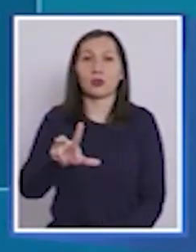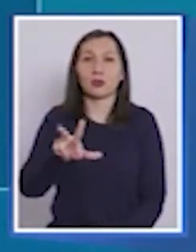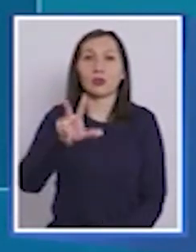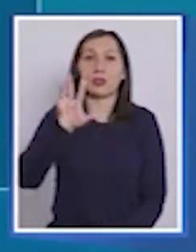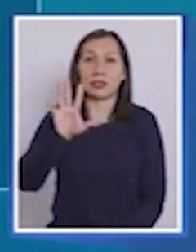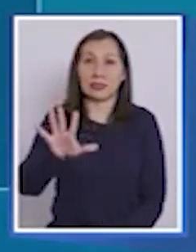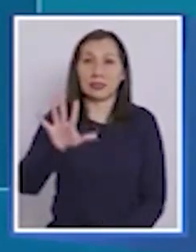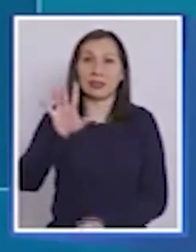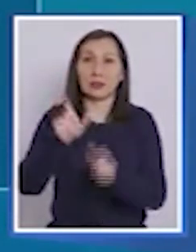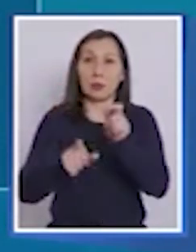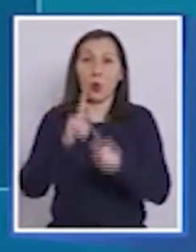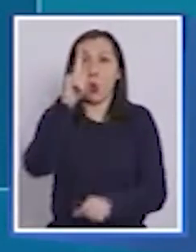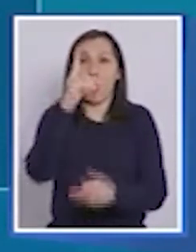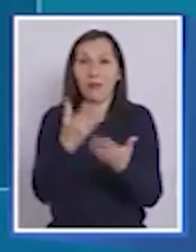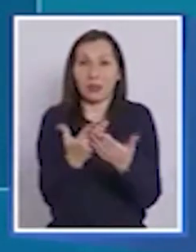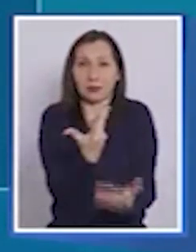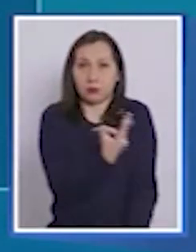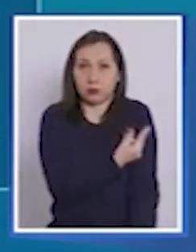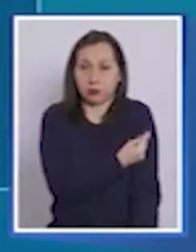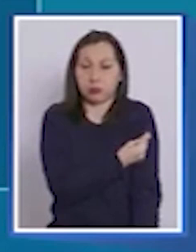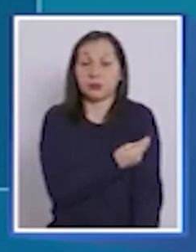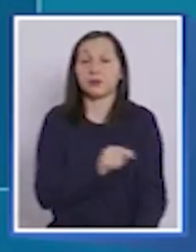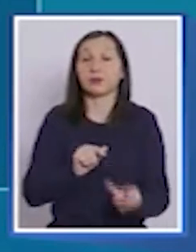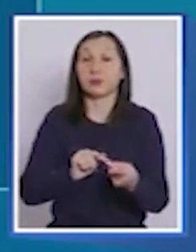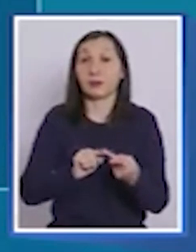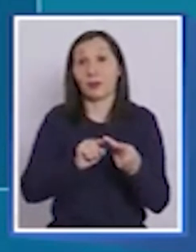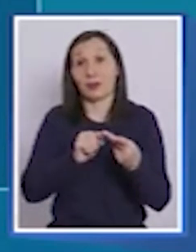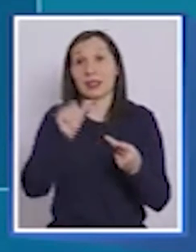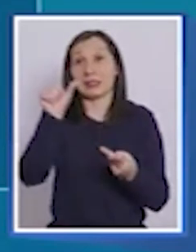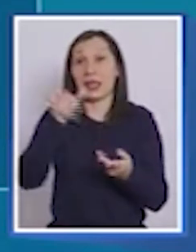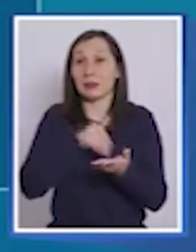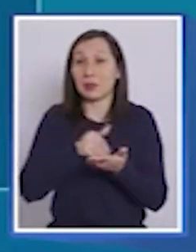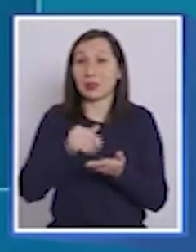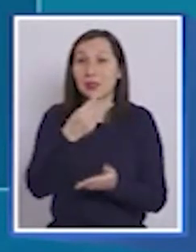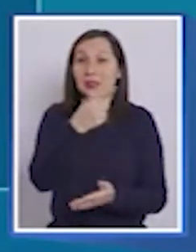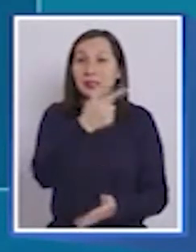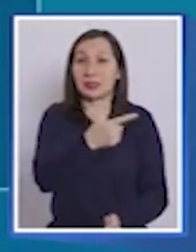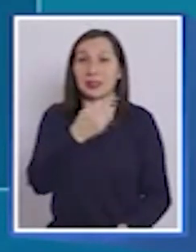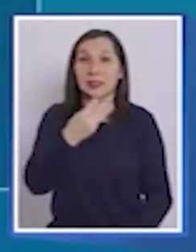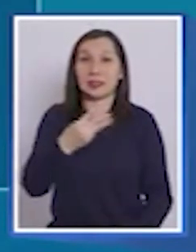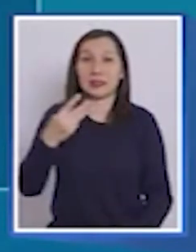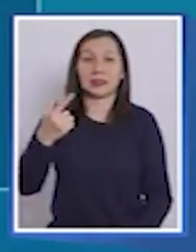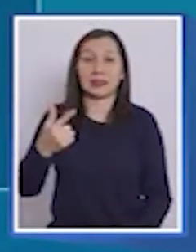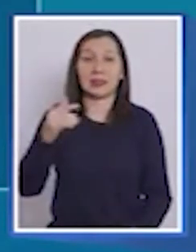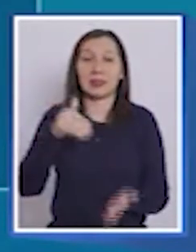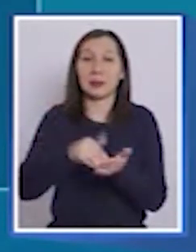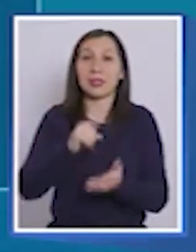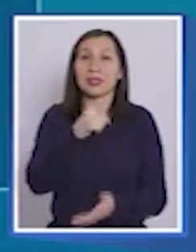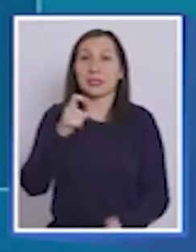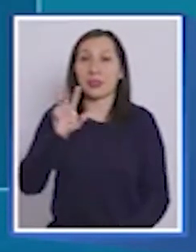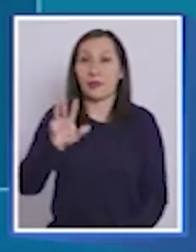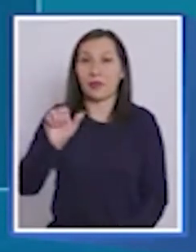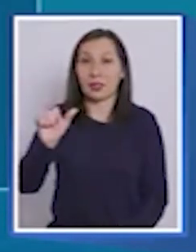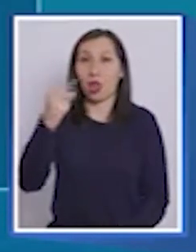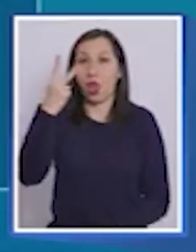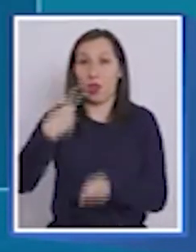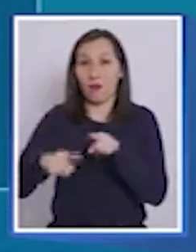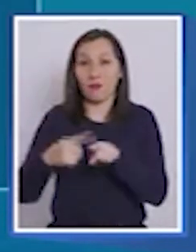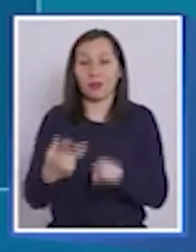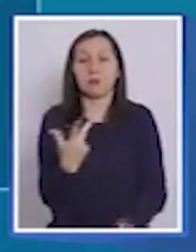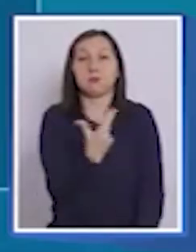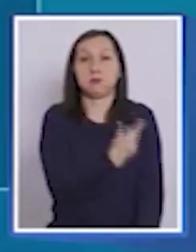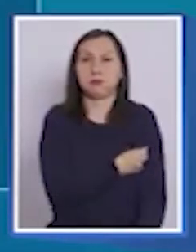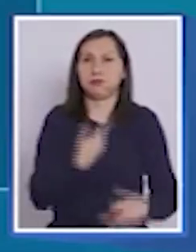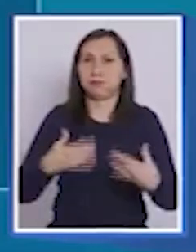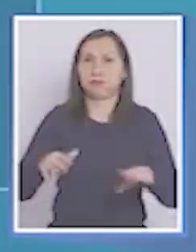personas con una dosis. 6.737.196 personas con dos dosis